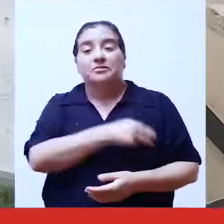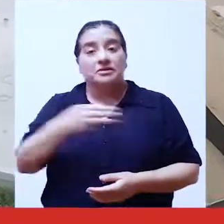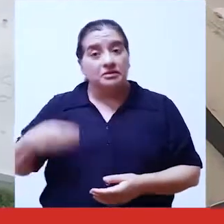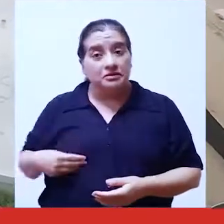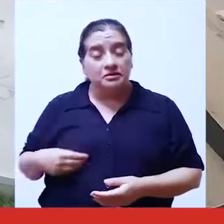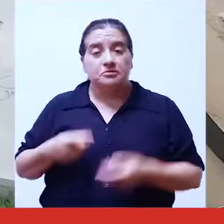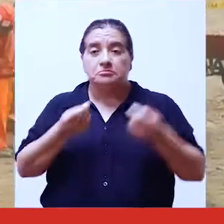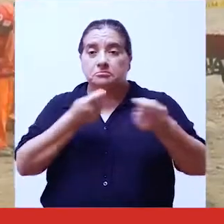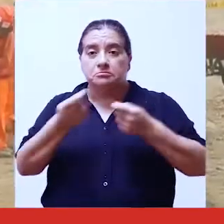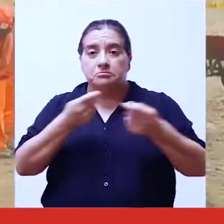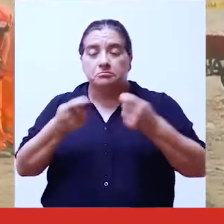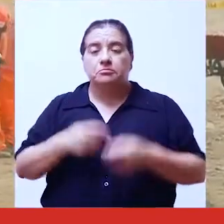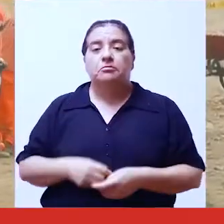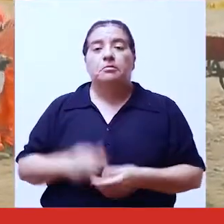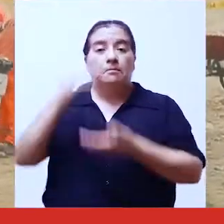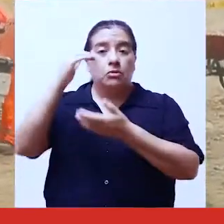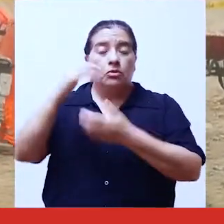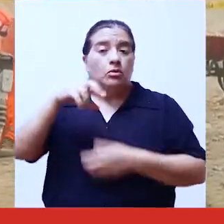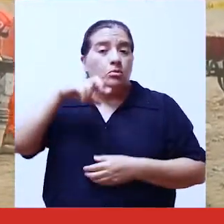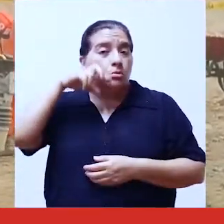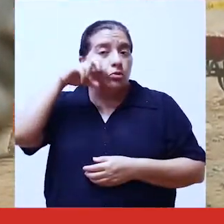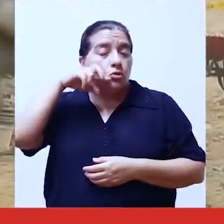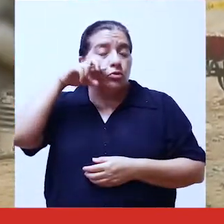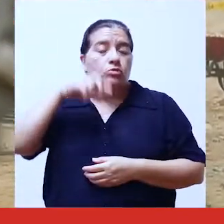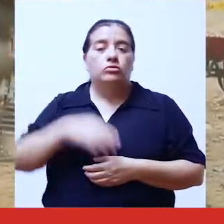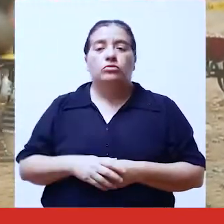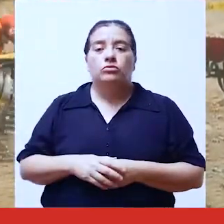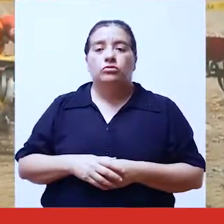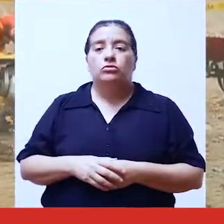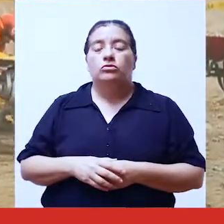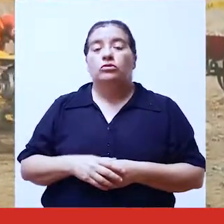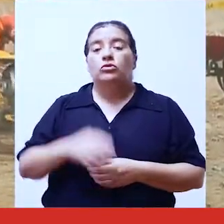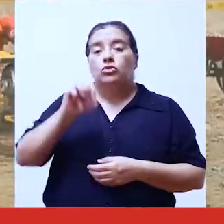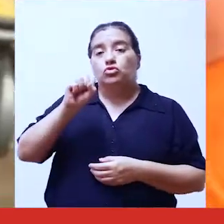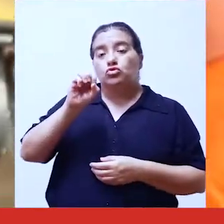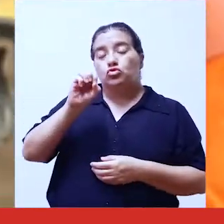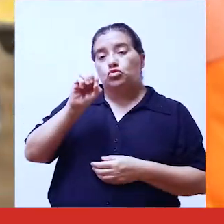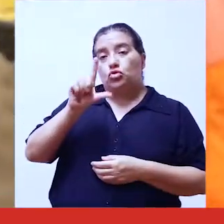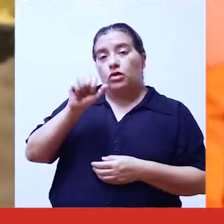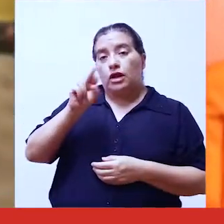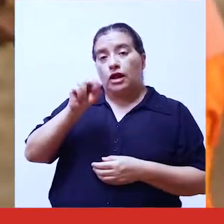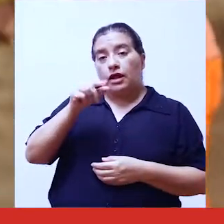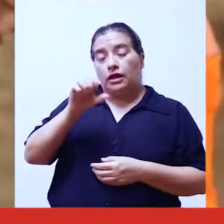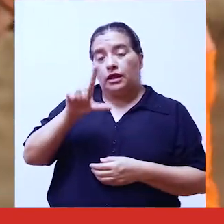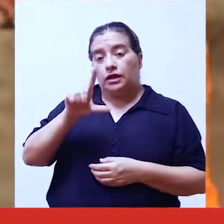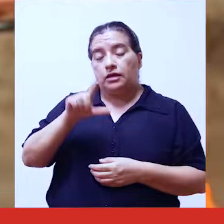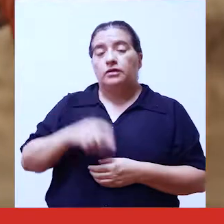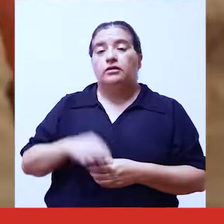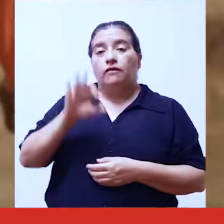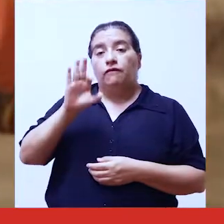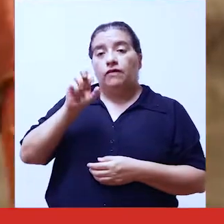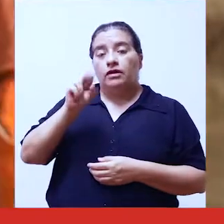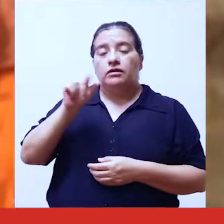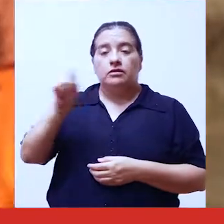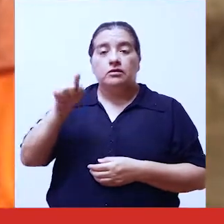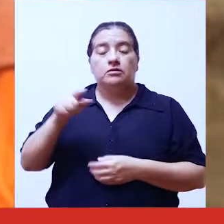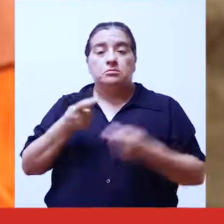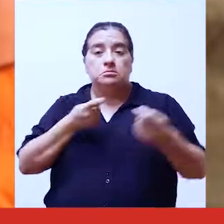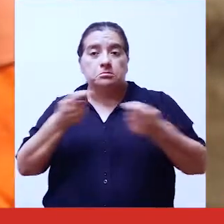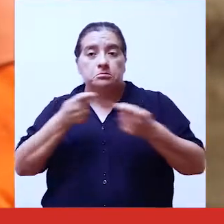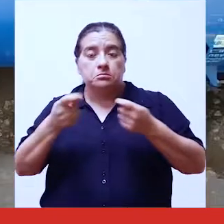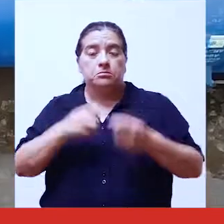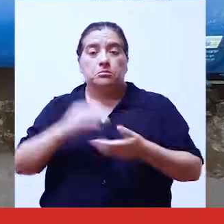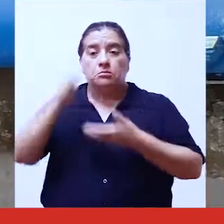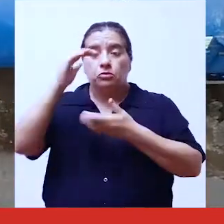Ministra será coordinadora del Ejecutivo en Piura y Puno. La ministra de Vivienda, Construcción y Saneamiento, Solángel Fernández, será la